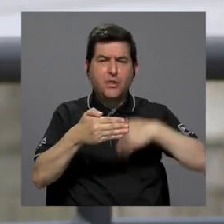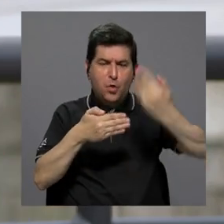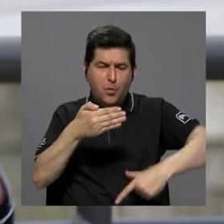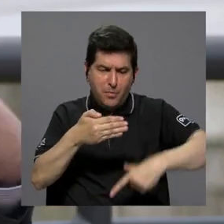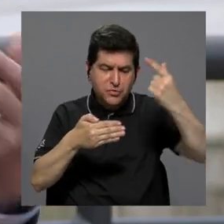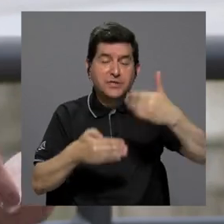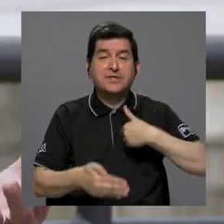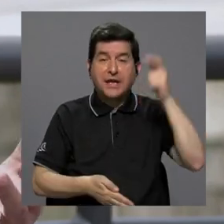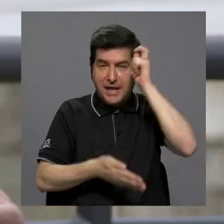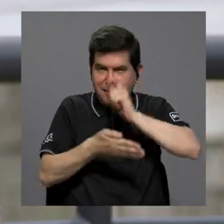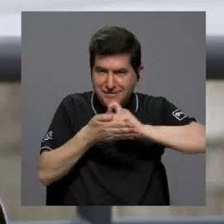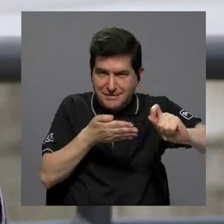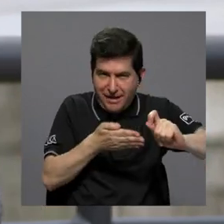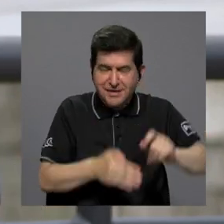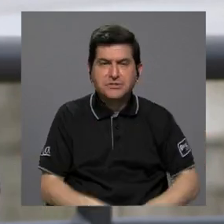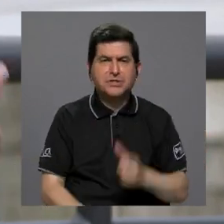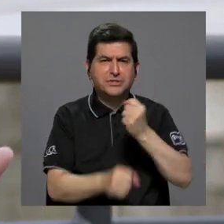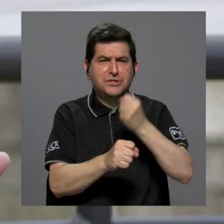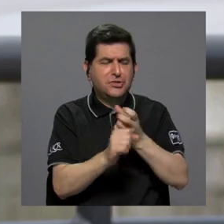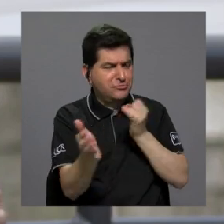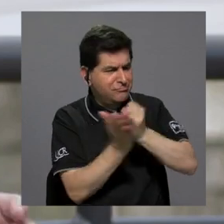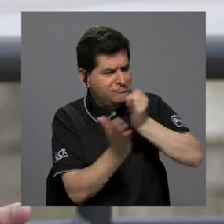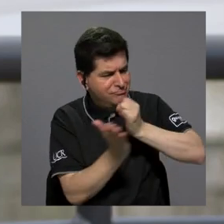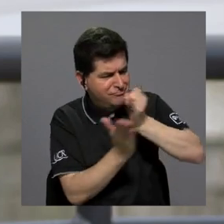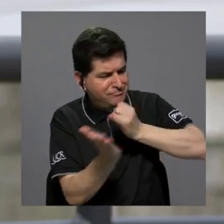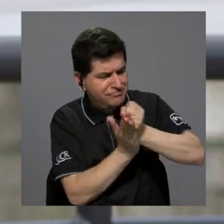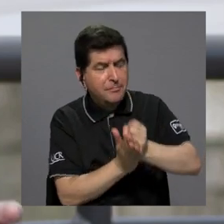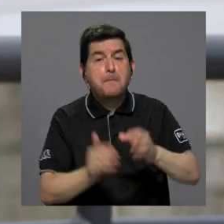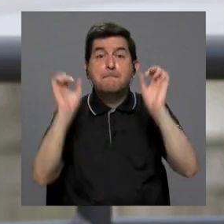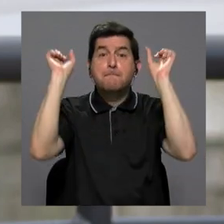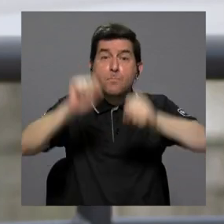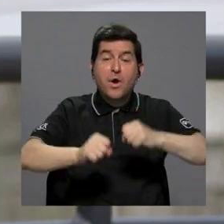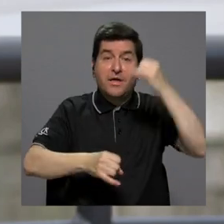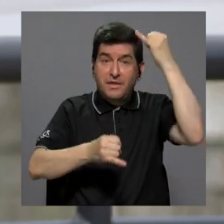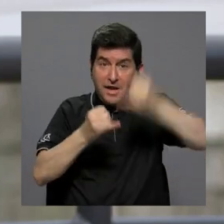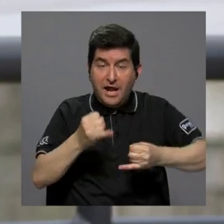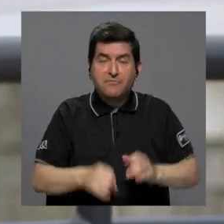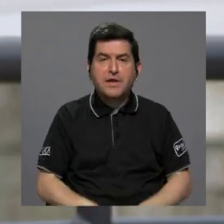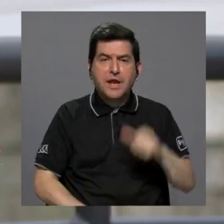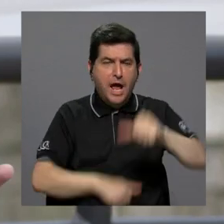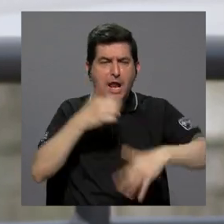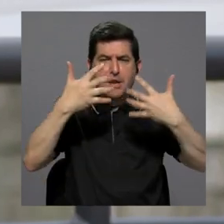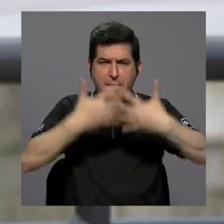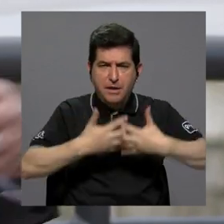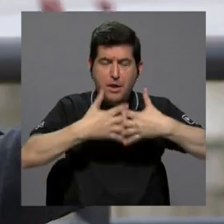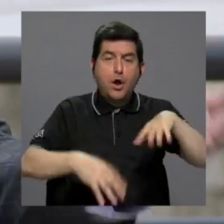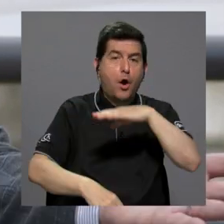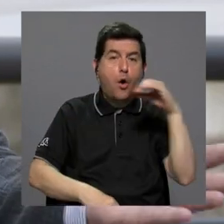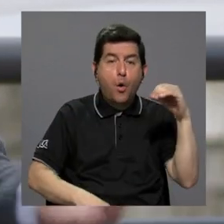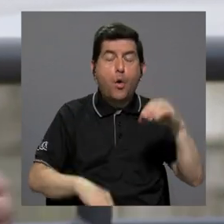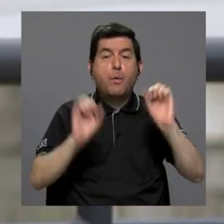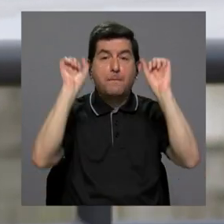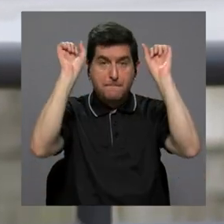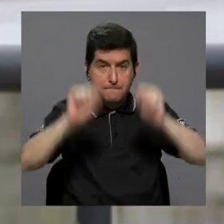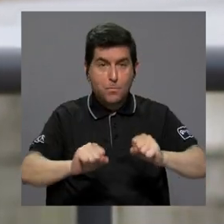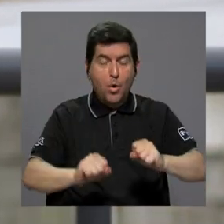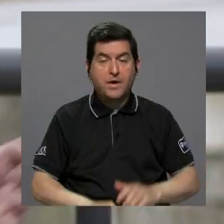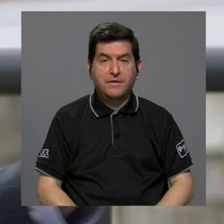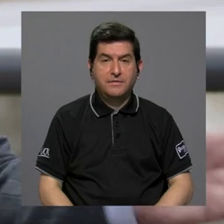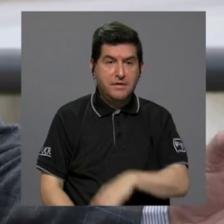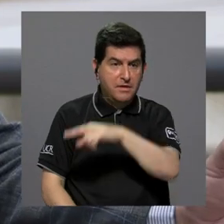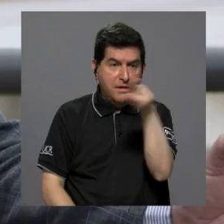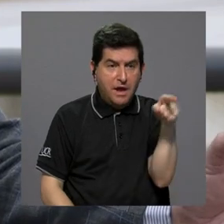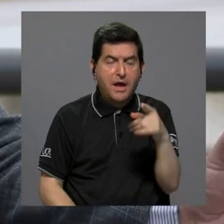posgrado, que tienen tesis, que tienen trabajos de investigación, que pueden terminar siendo un emprendimiento o pueden terminar siendo